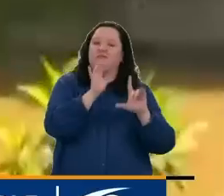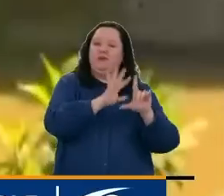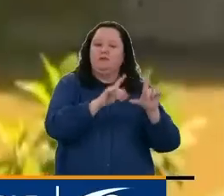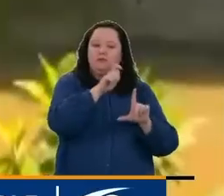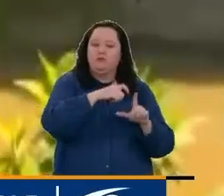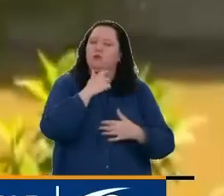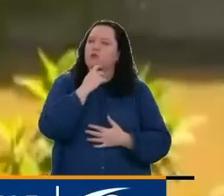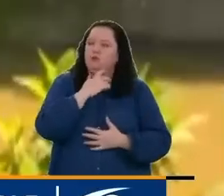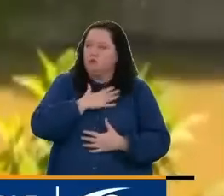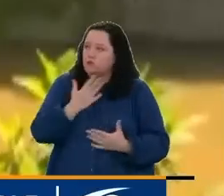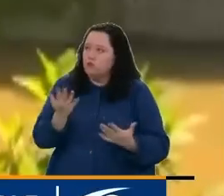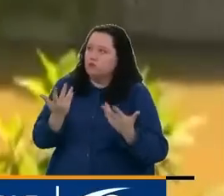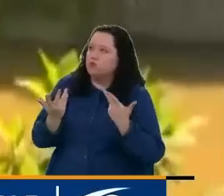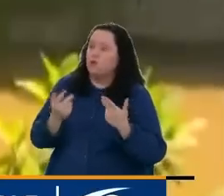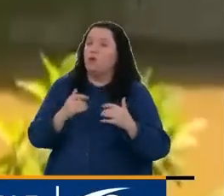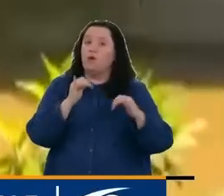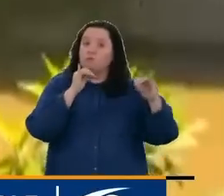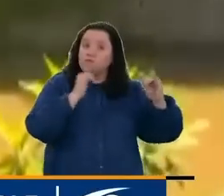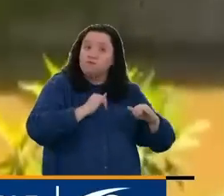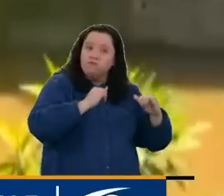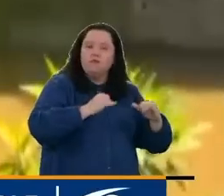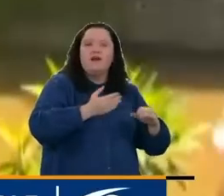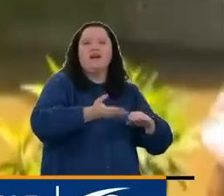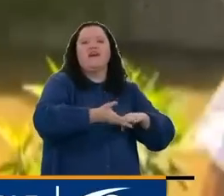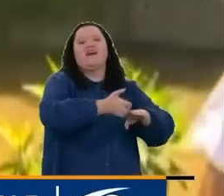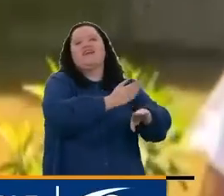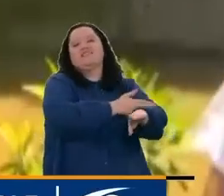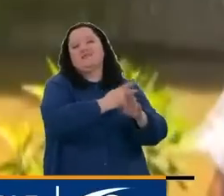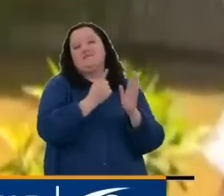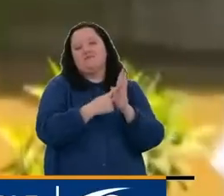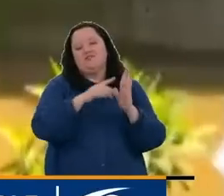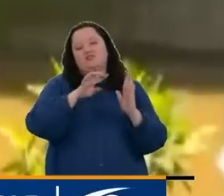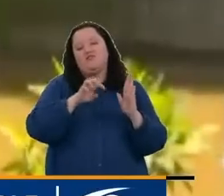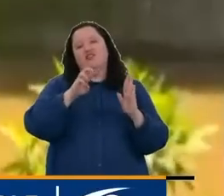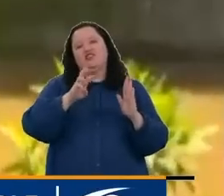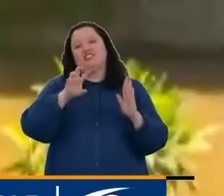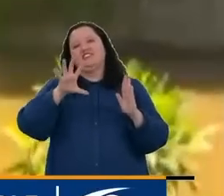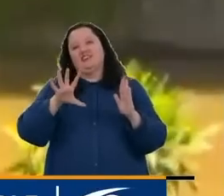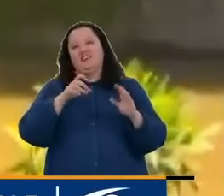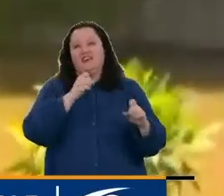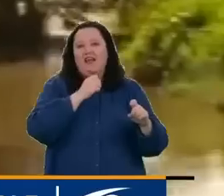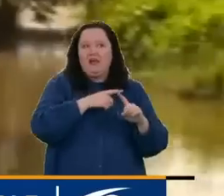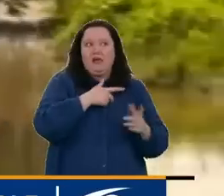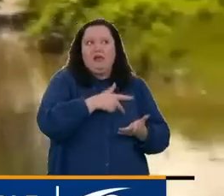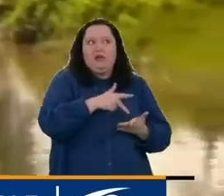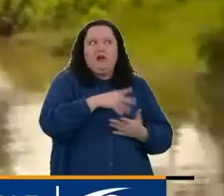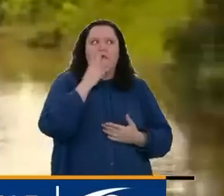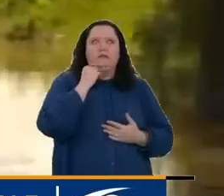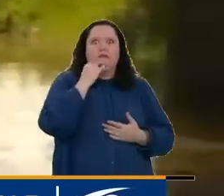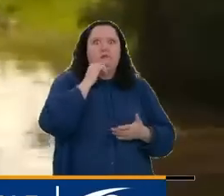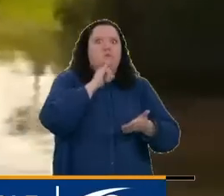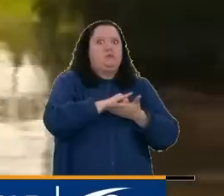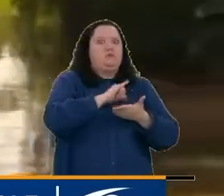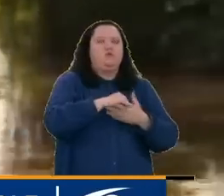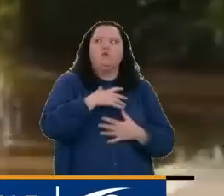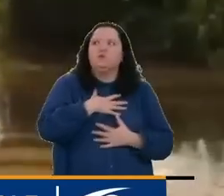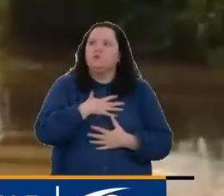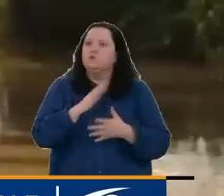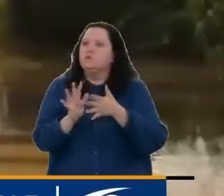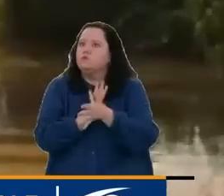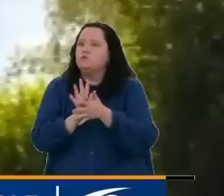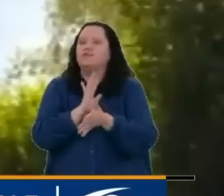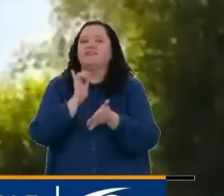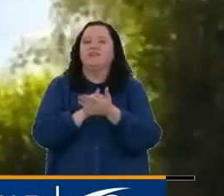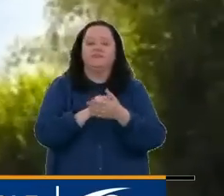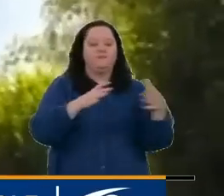receptiva, tenemos pobladores que vivieron en el 85, también esta emergencia. A los cinco municipios de la zona centro